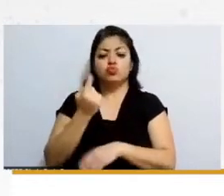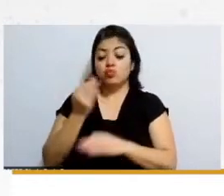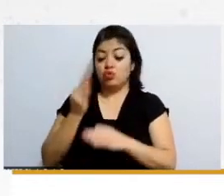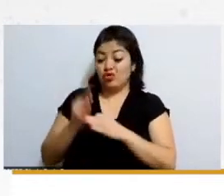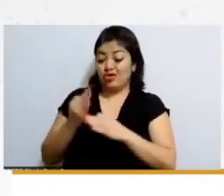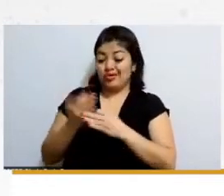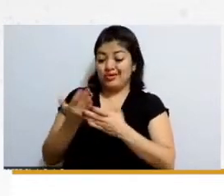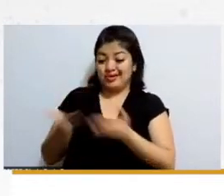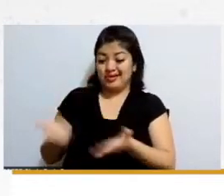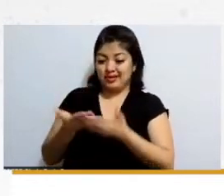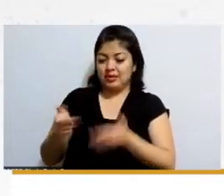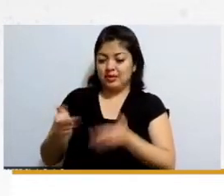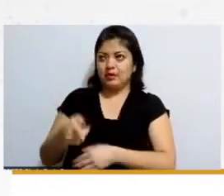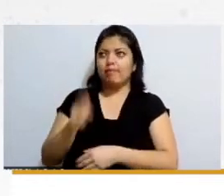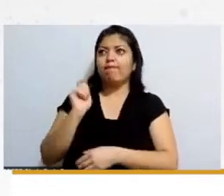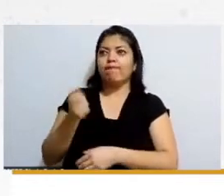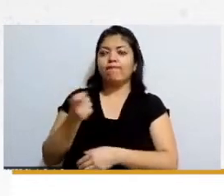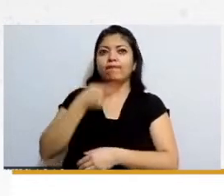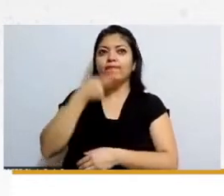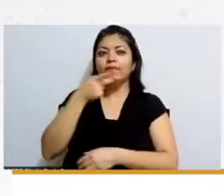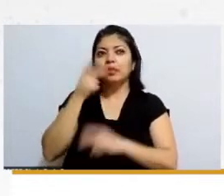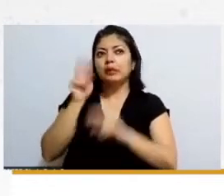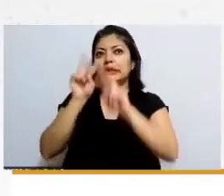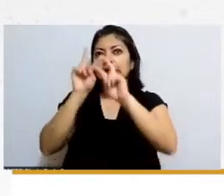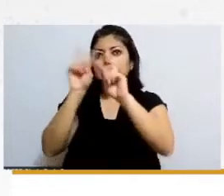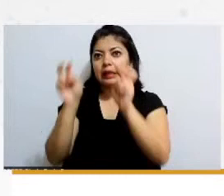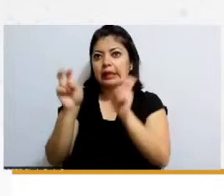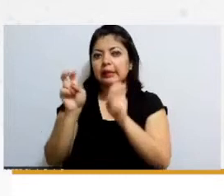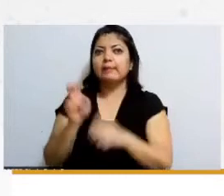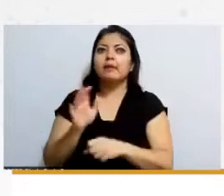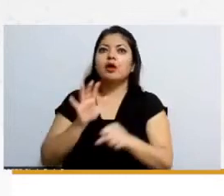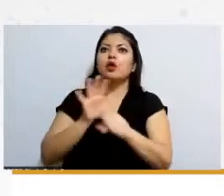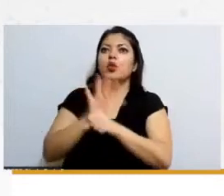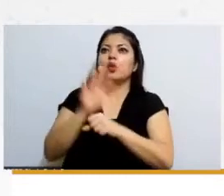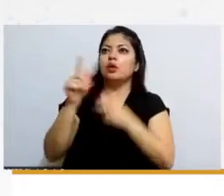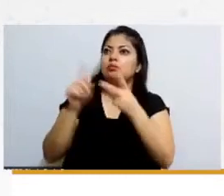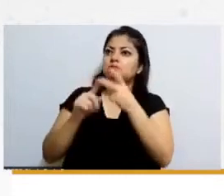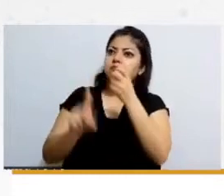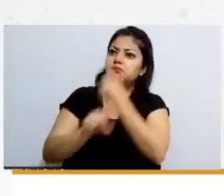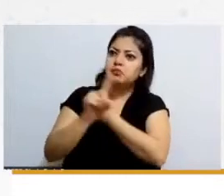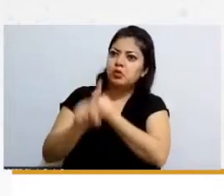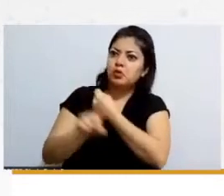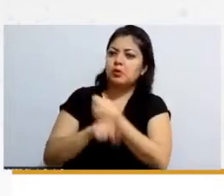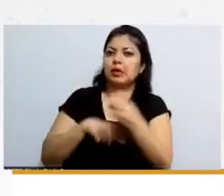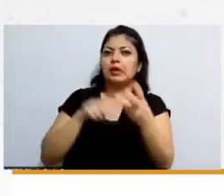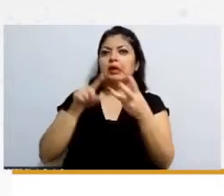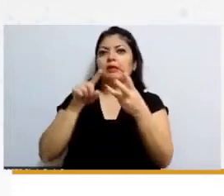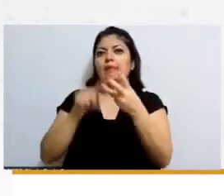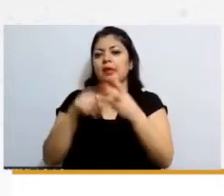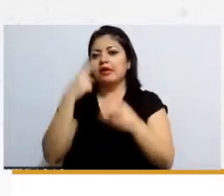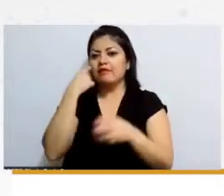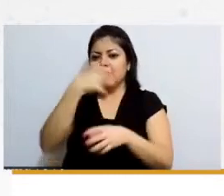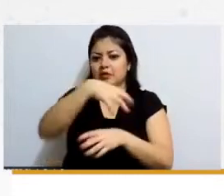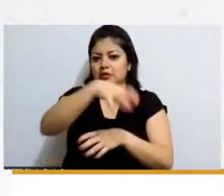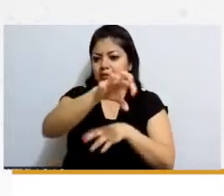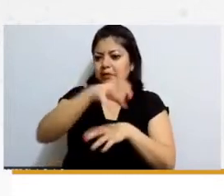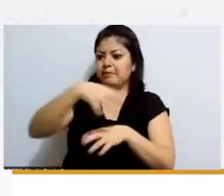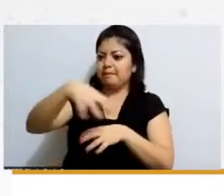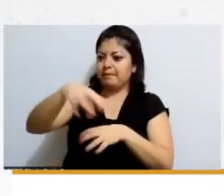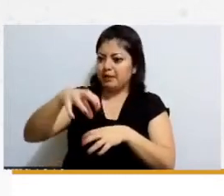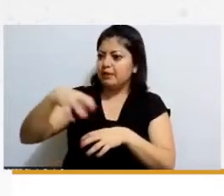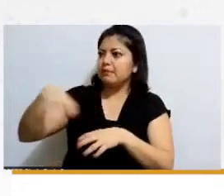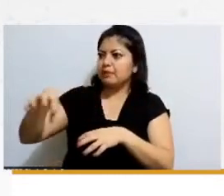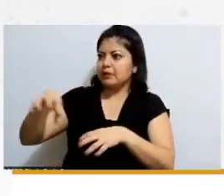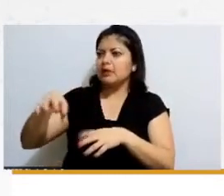temáticas un tema de problemáticas y las va dividiendo y cada división nos va mostrando